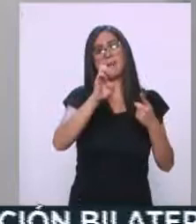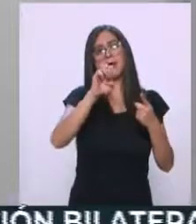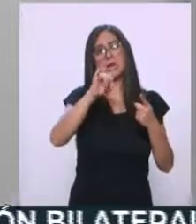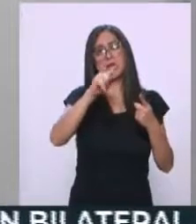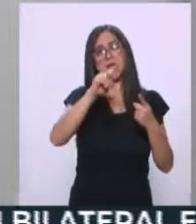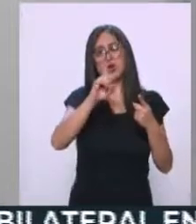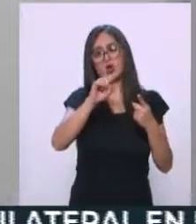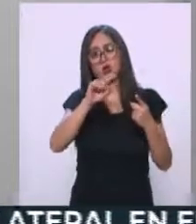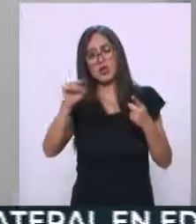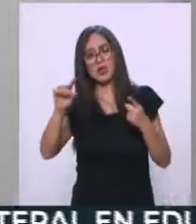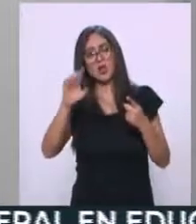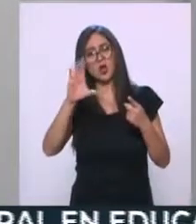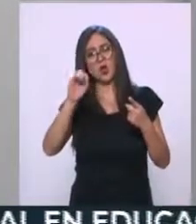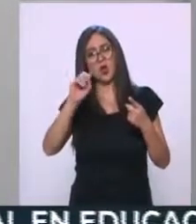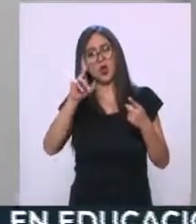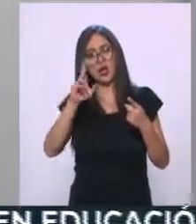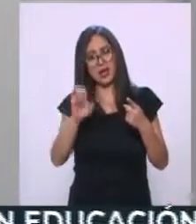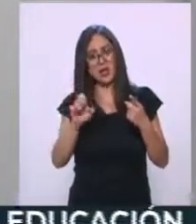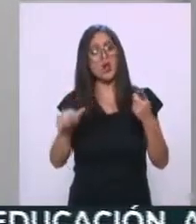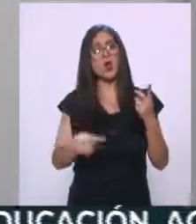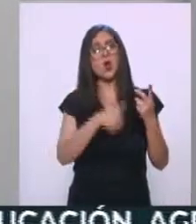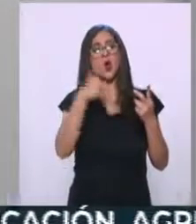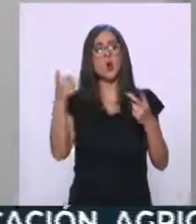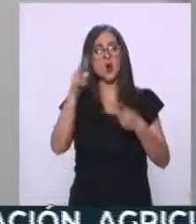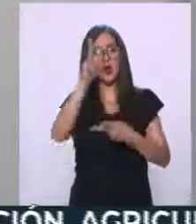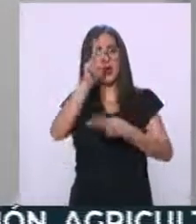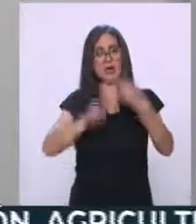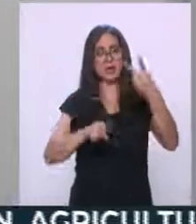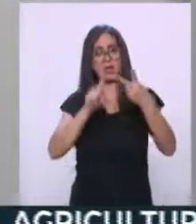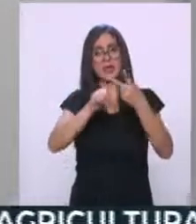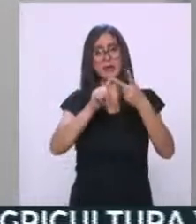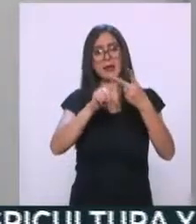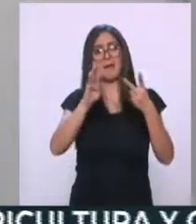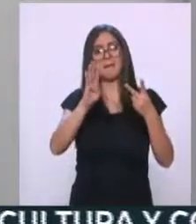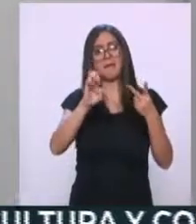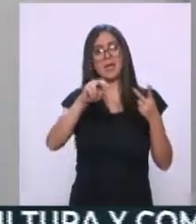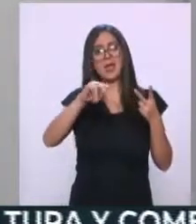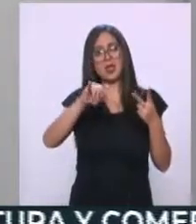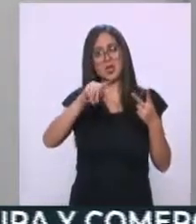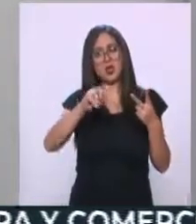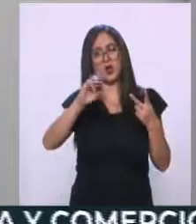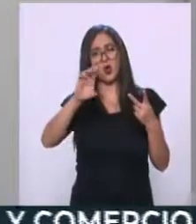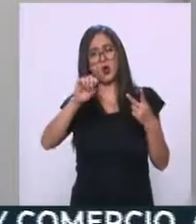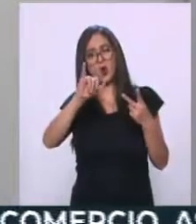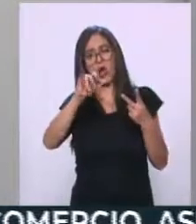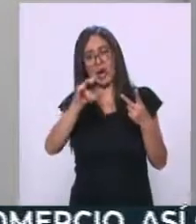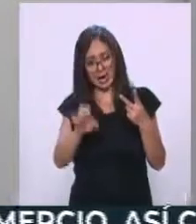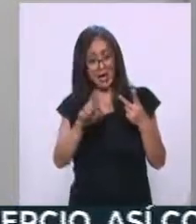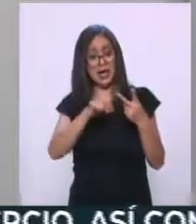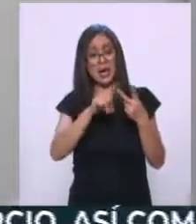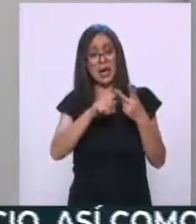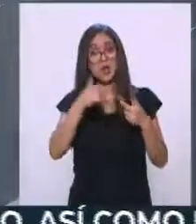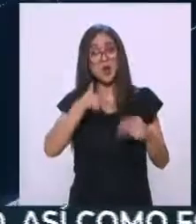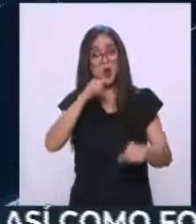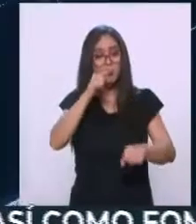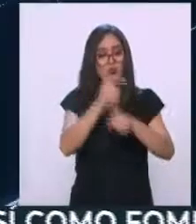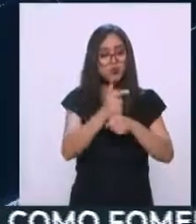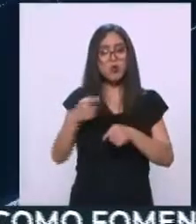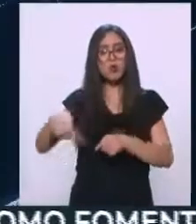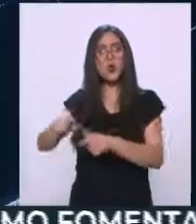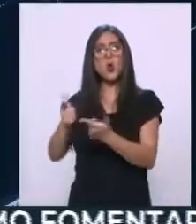Coraje. Y otro que es el hashtag Bendito Coraje. En este último sí encontré también grupos que son Pro 4T,